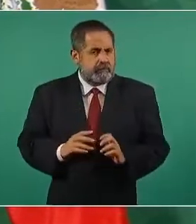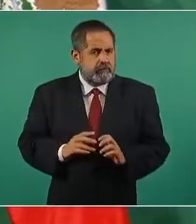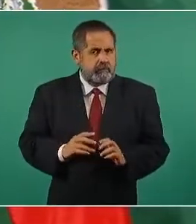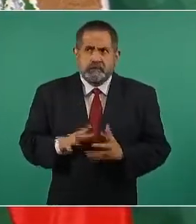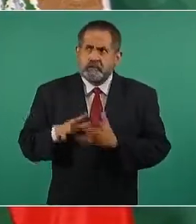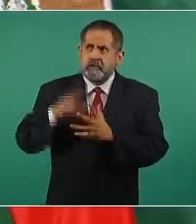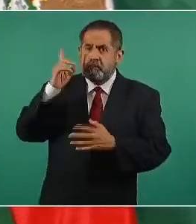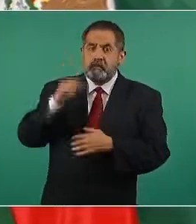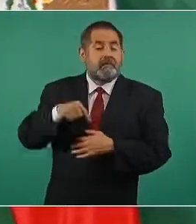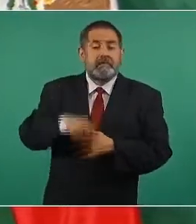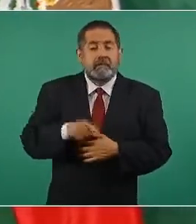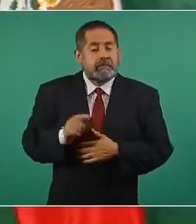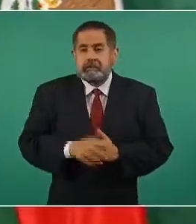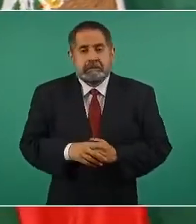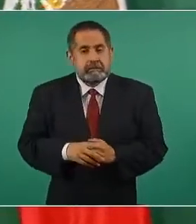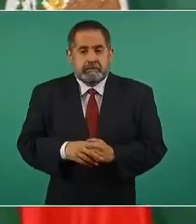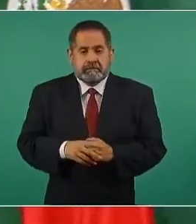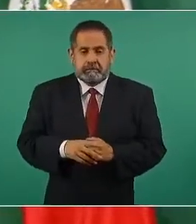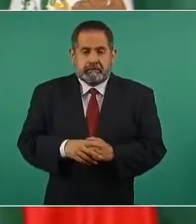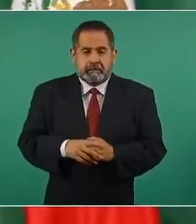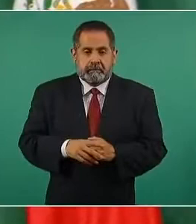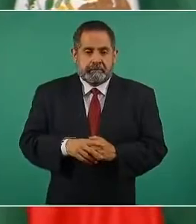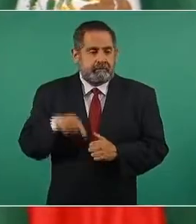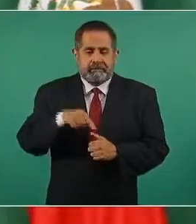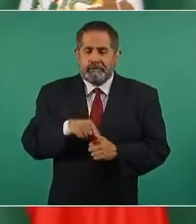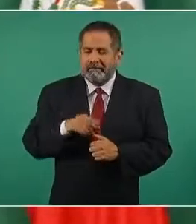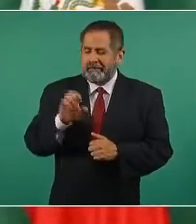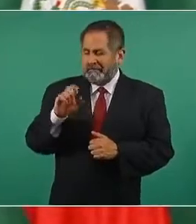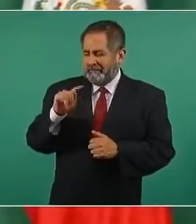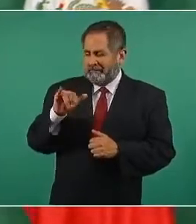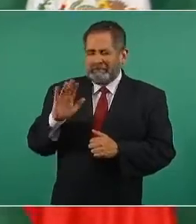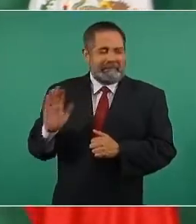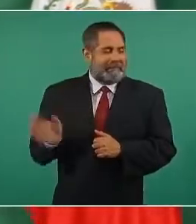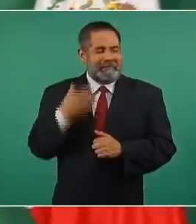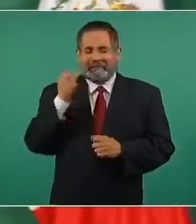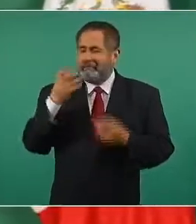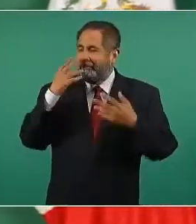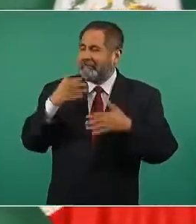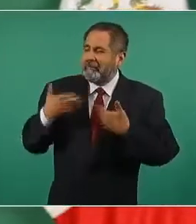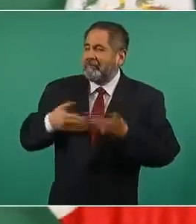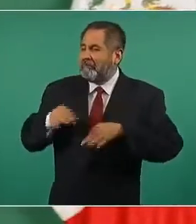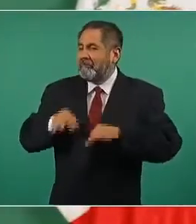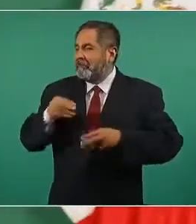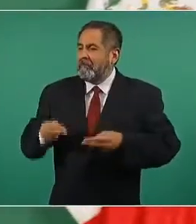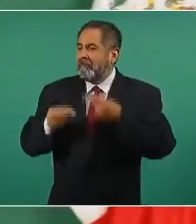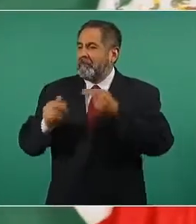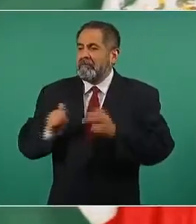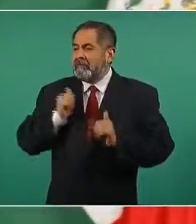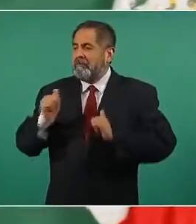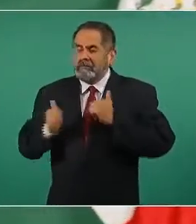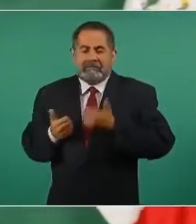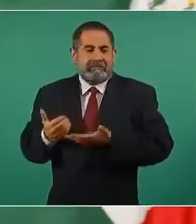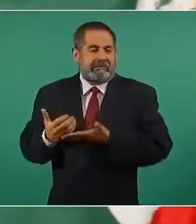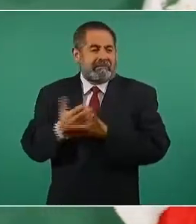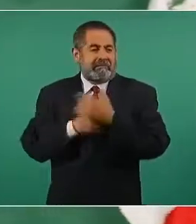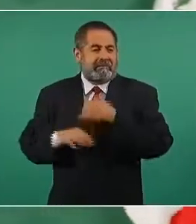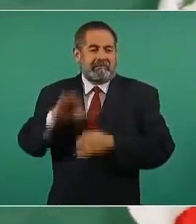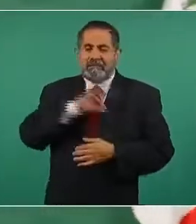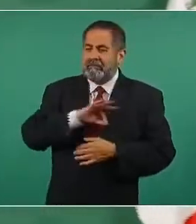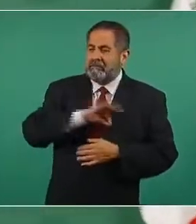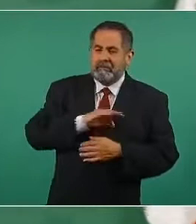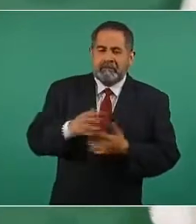entonces aquí se les olvidaba eso y venían y hacían lo que querían